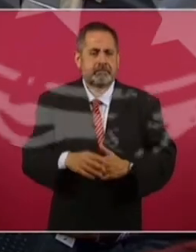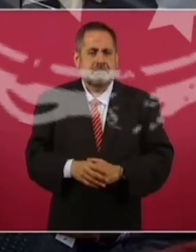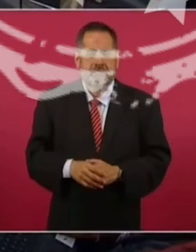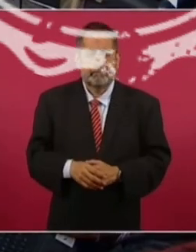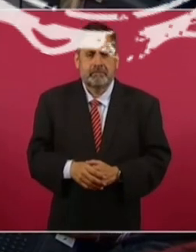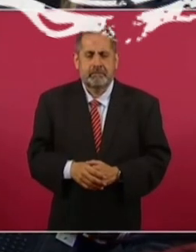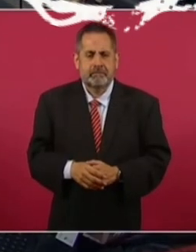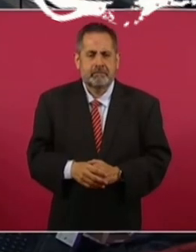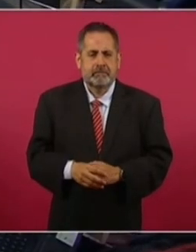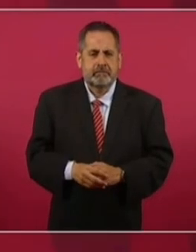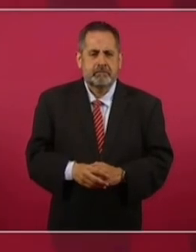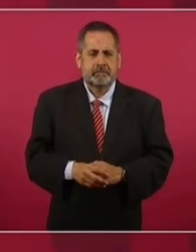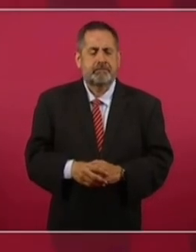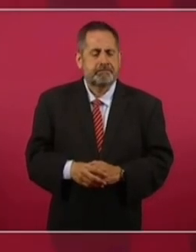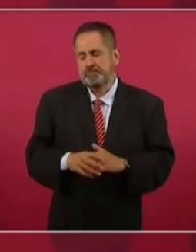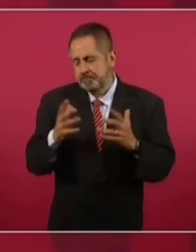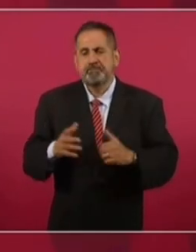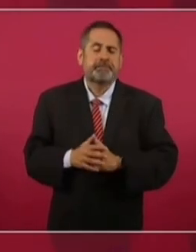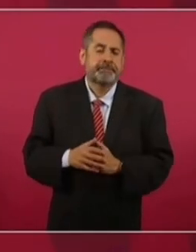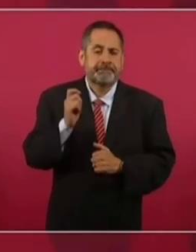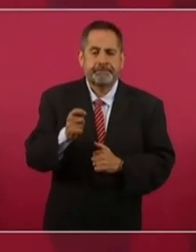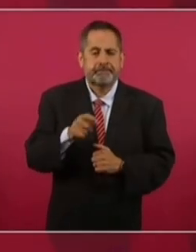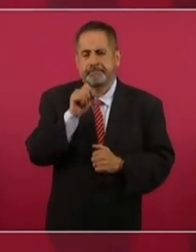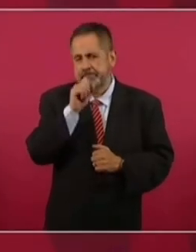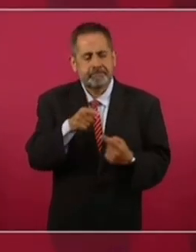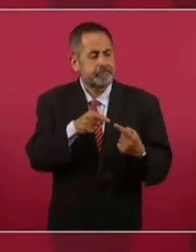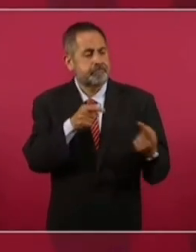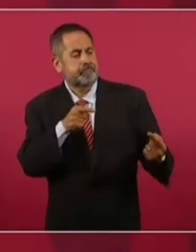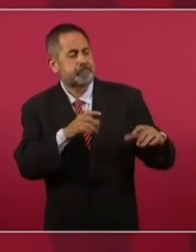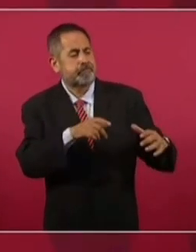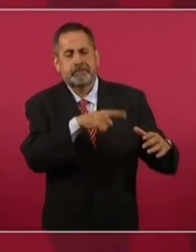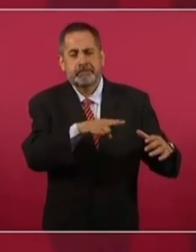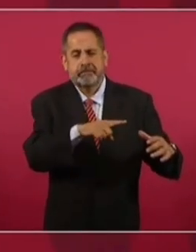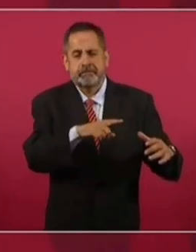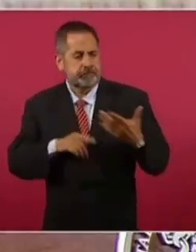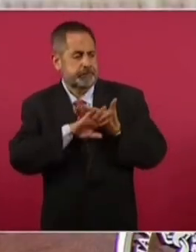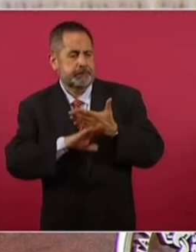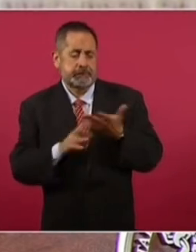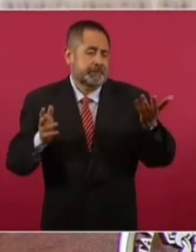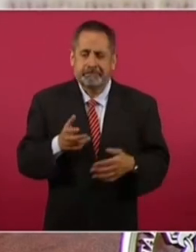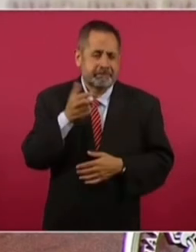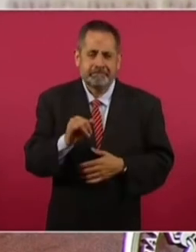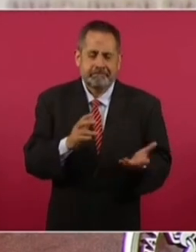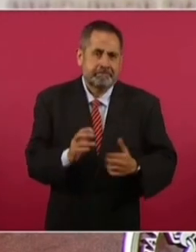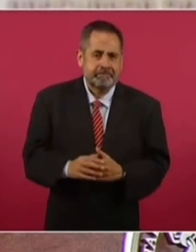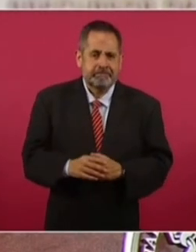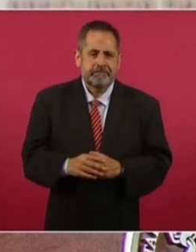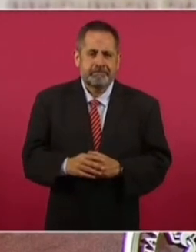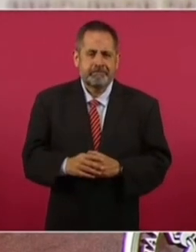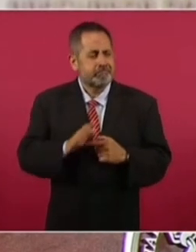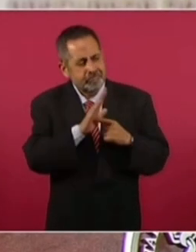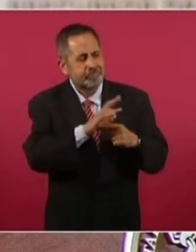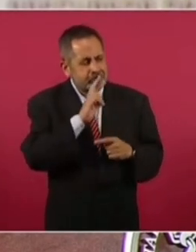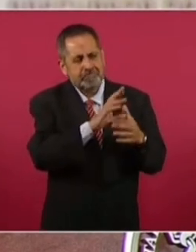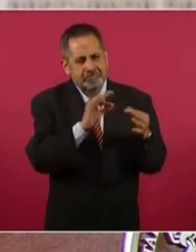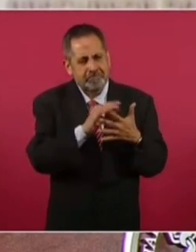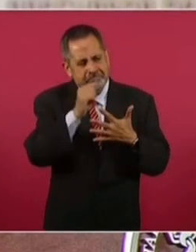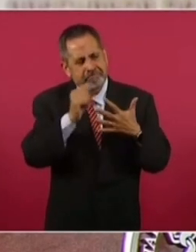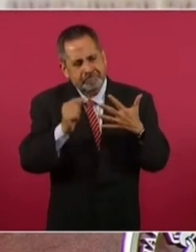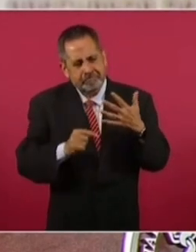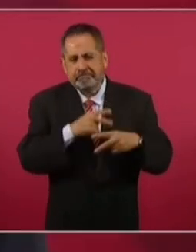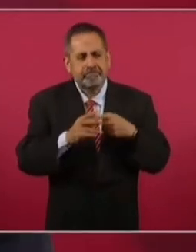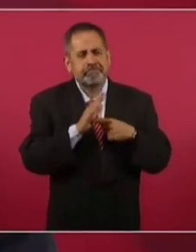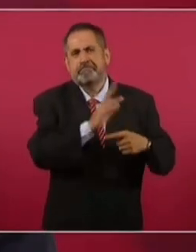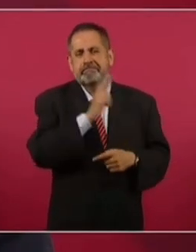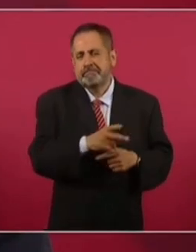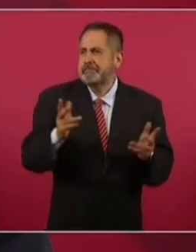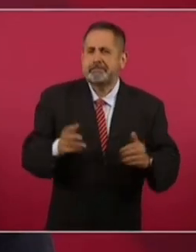Pues es parte de la oposición a todo lo que hagamos. Se les podría contestar así de manera